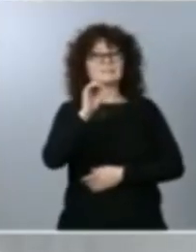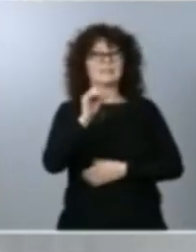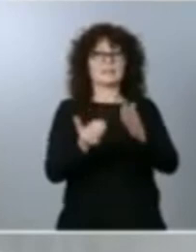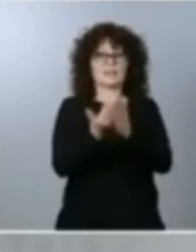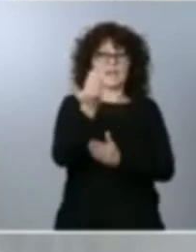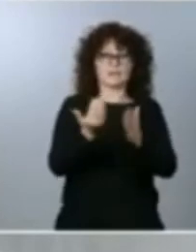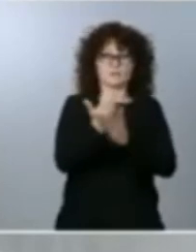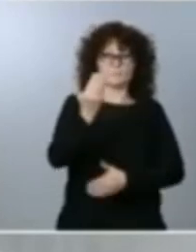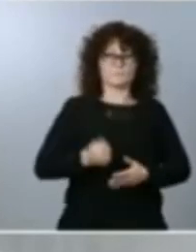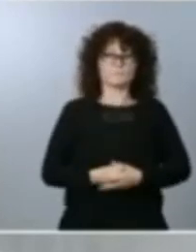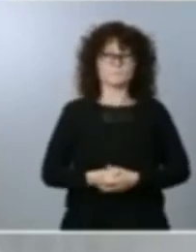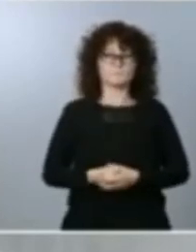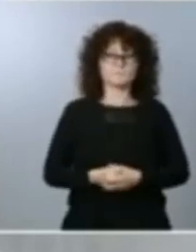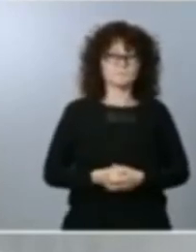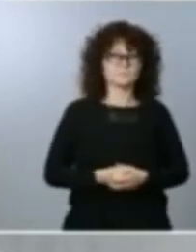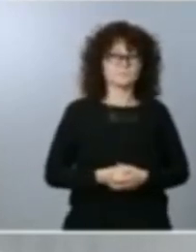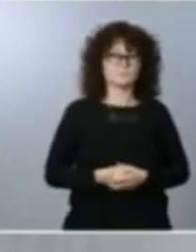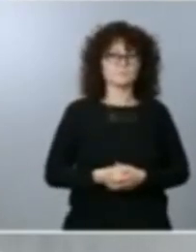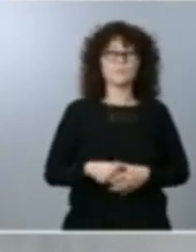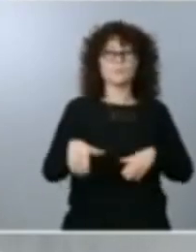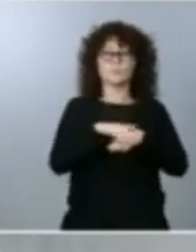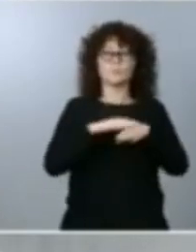de Es Radio perdona Keti adelante